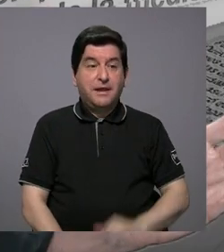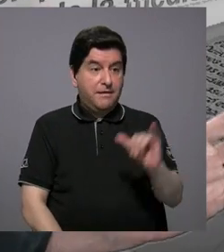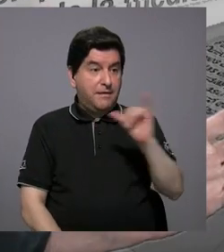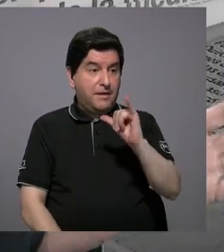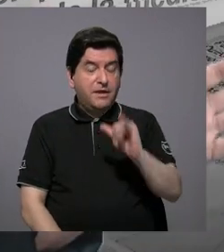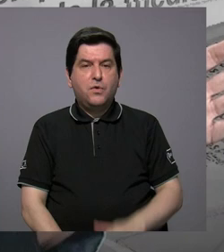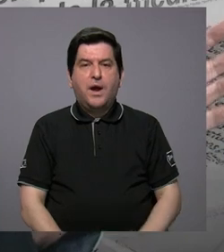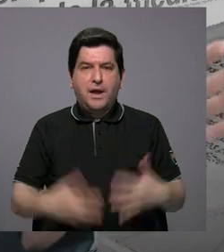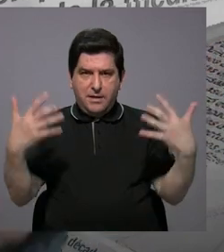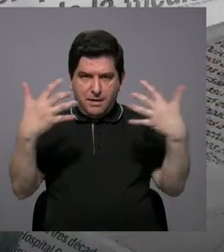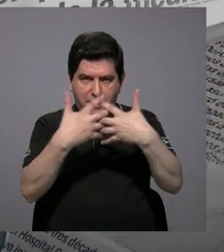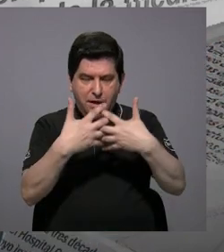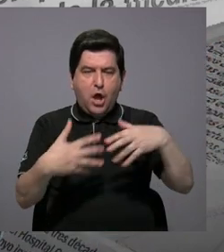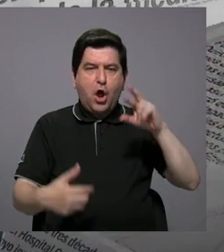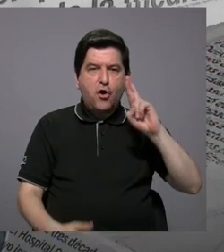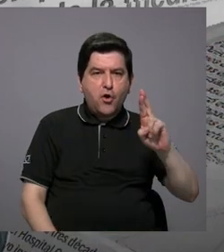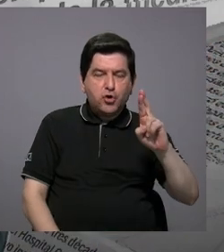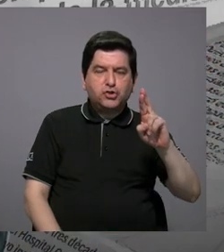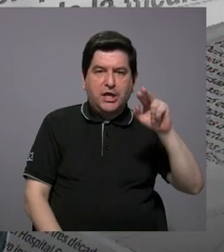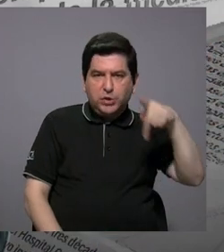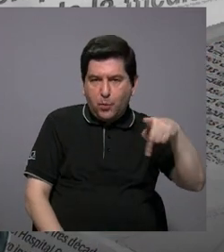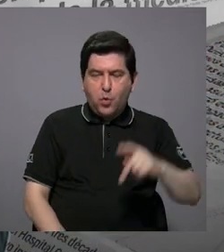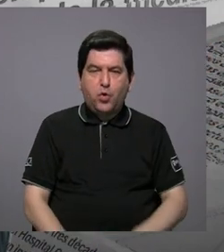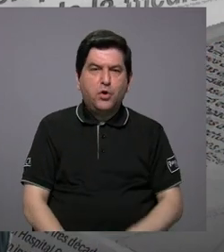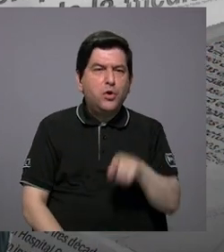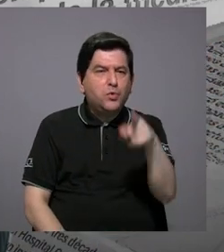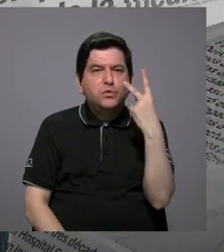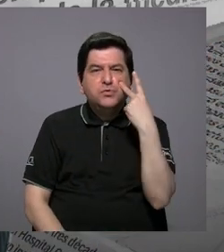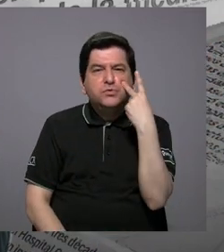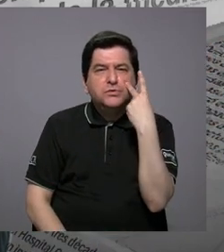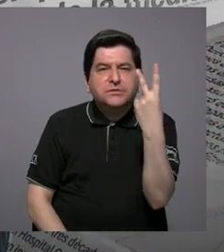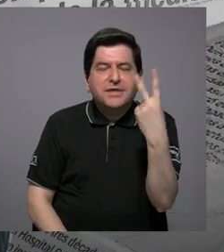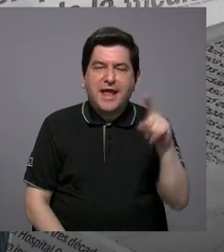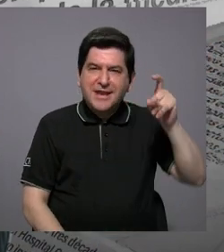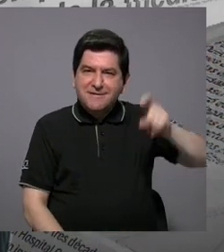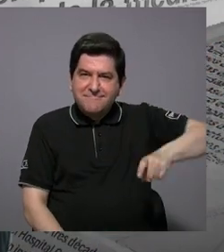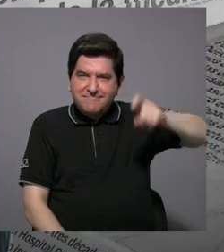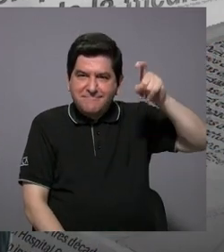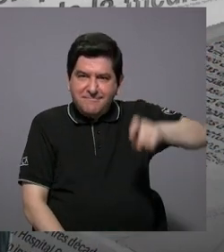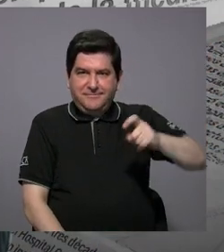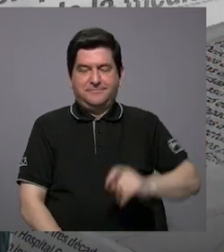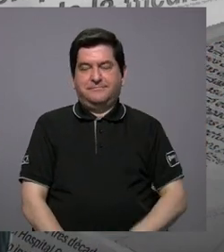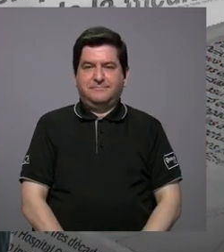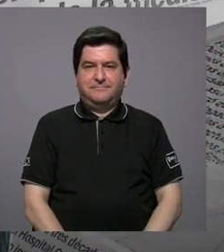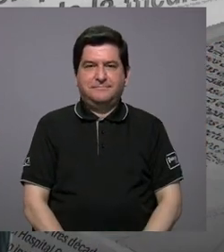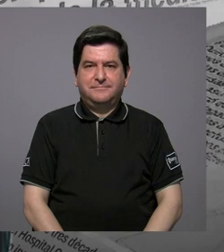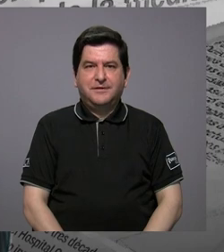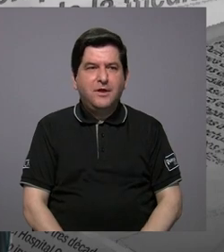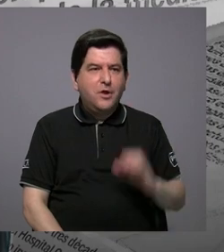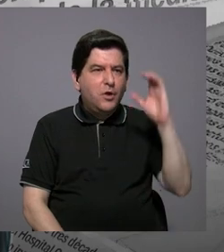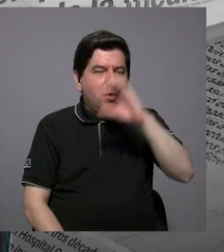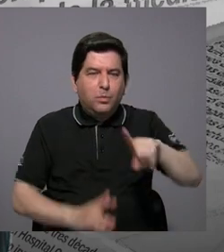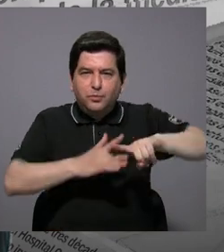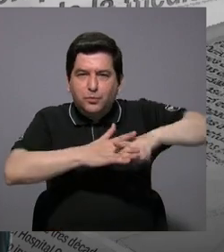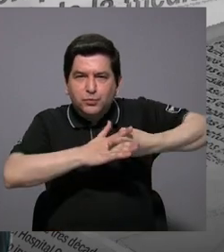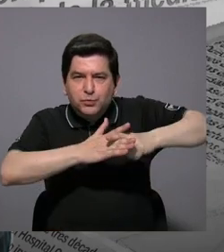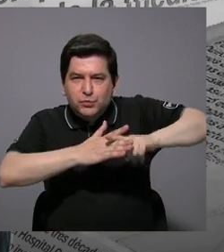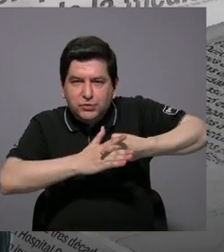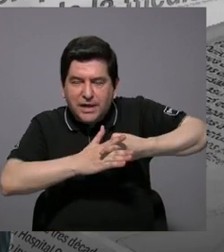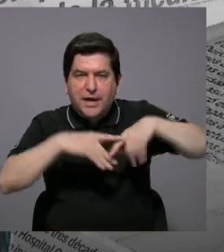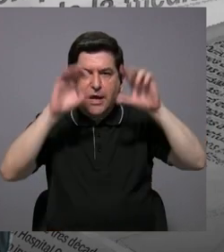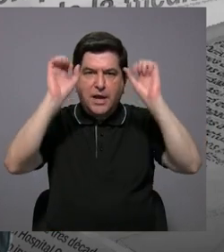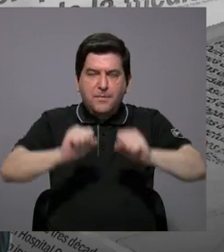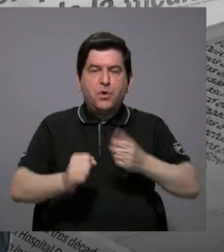también la complemente, don Rosendo, ¿cómo ve usted la necesidad de buscar mecanismos para